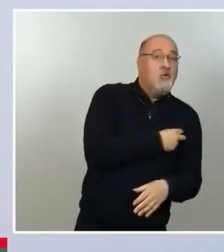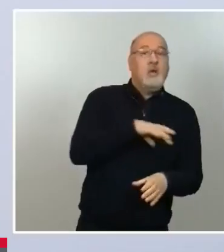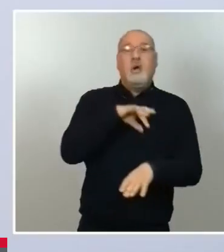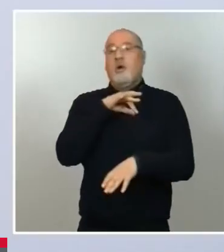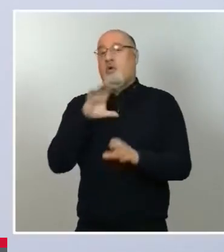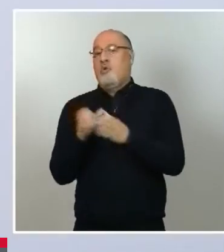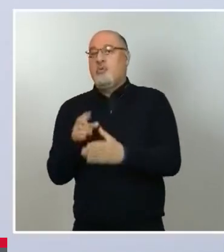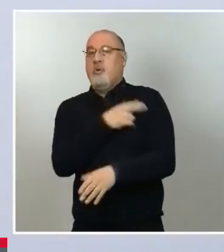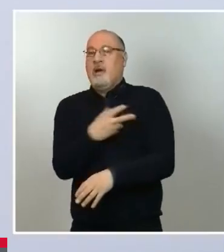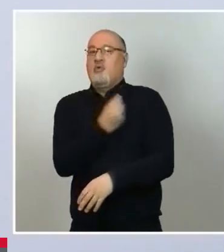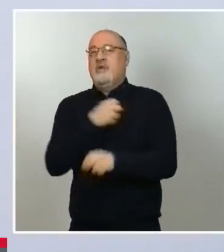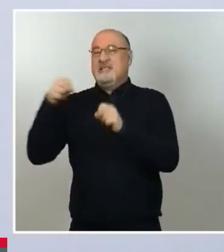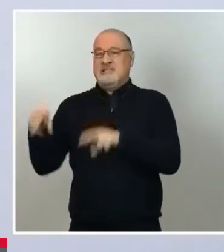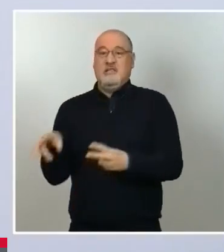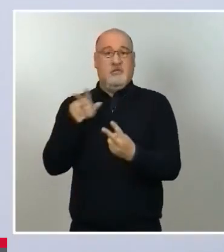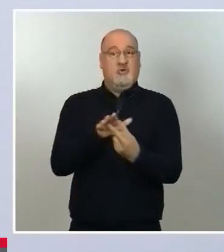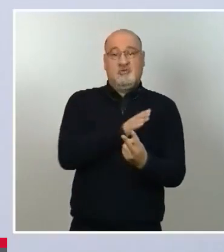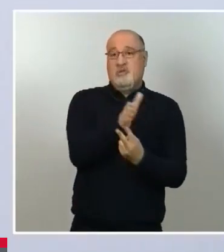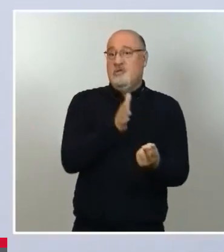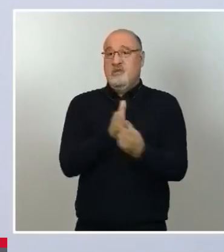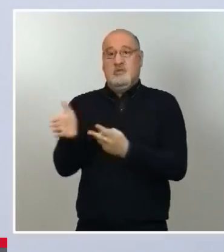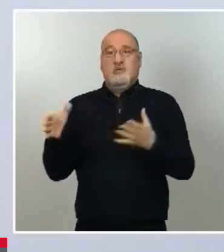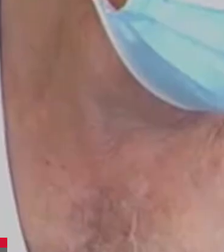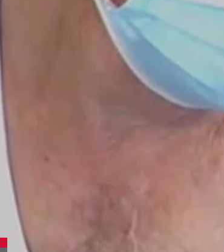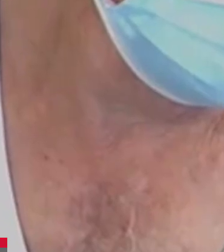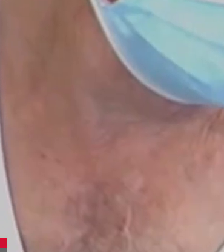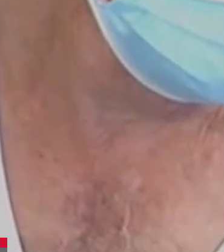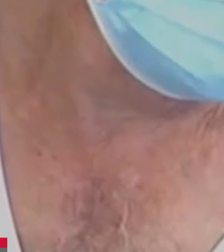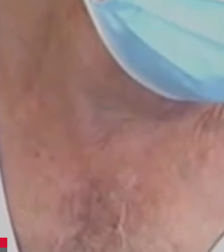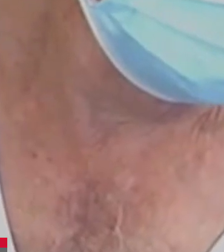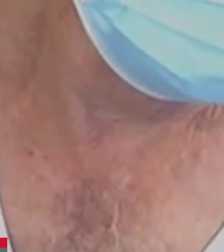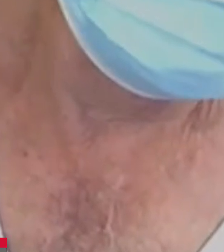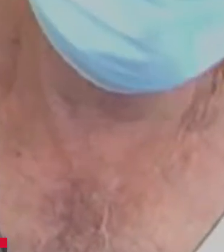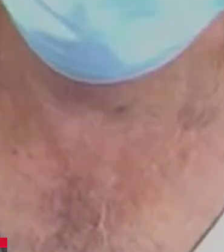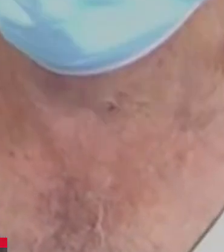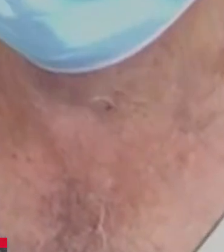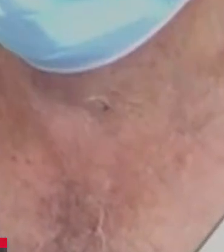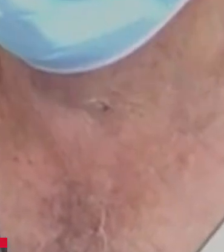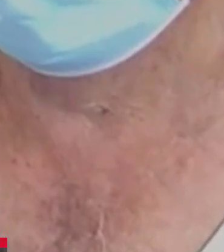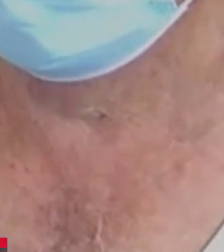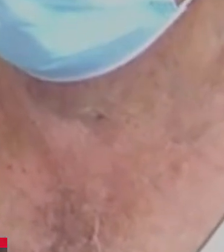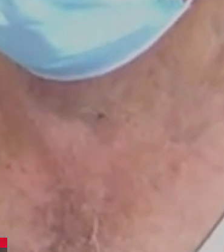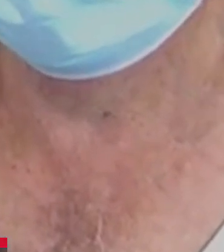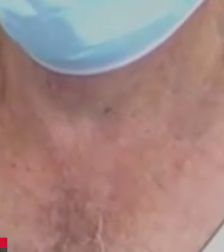Los eventos tromboembólicos no son mayores en la población vacunada. Las personas que se vacunan